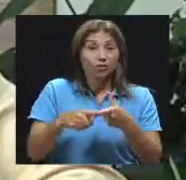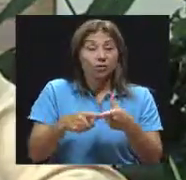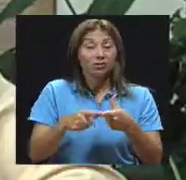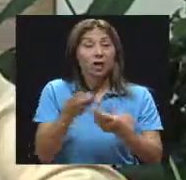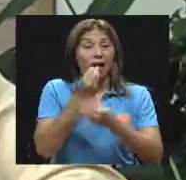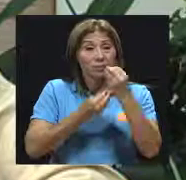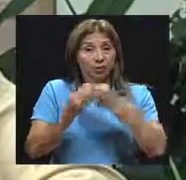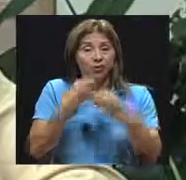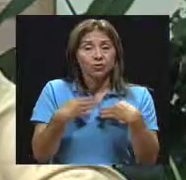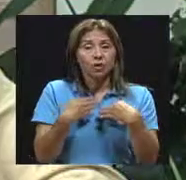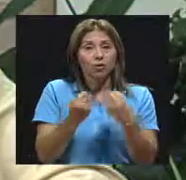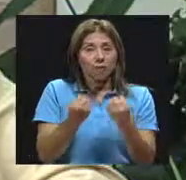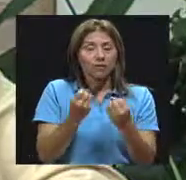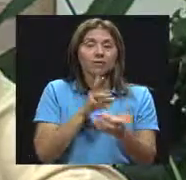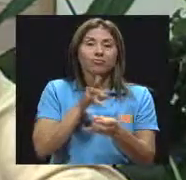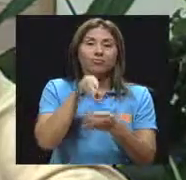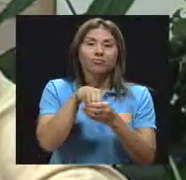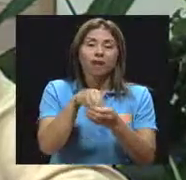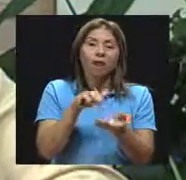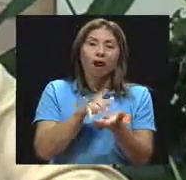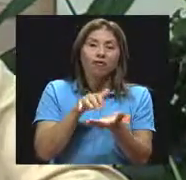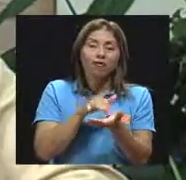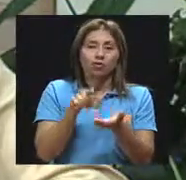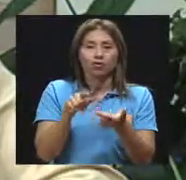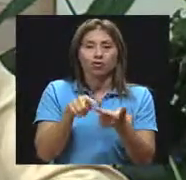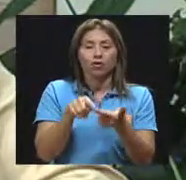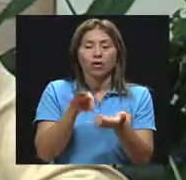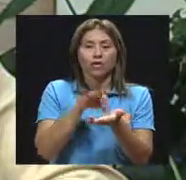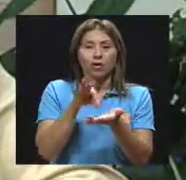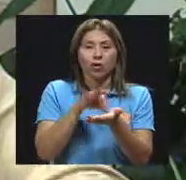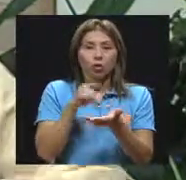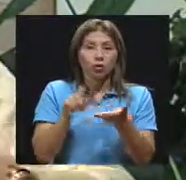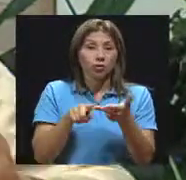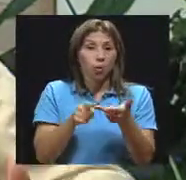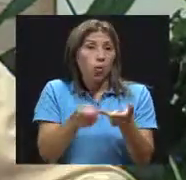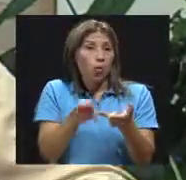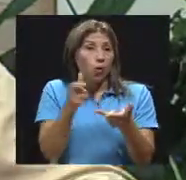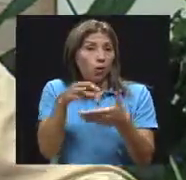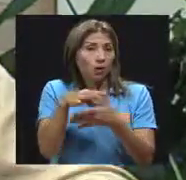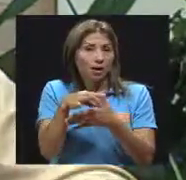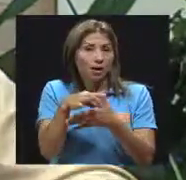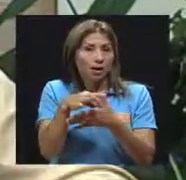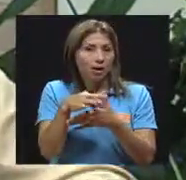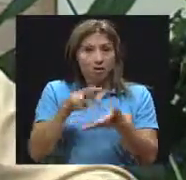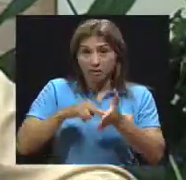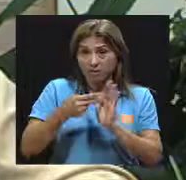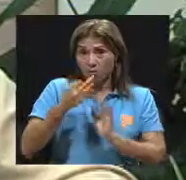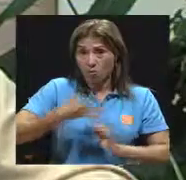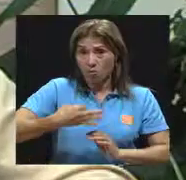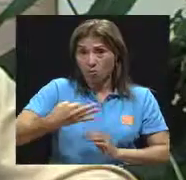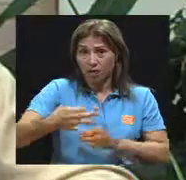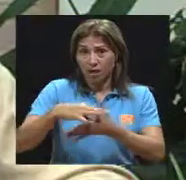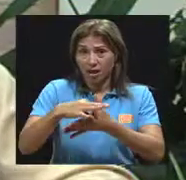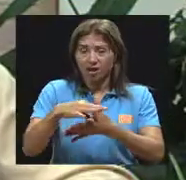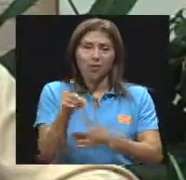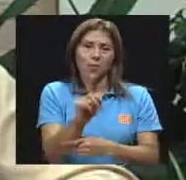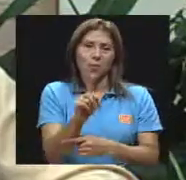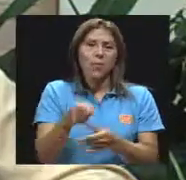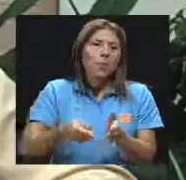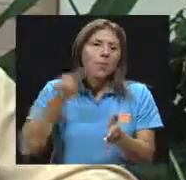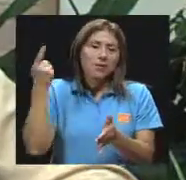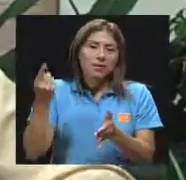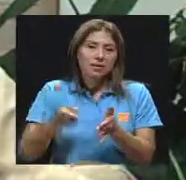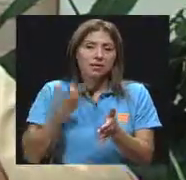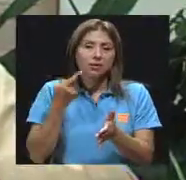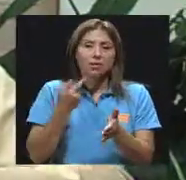arroz y los frijoles, un poquito de carne y no necesariamente todos los días, puede ser de vez en cuando y puede ser cualquiera de los